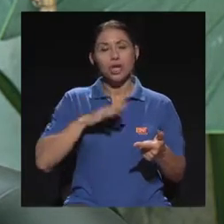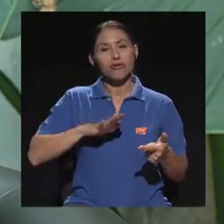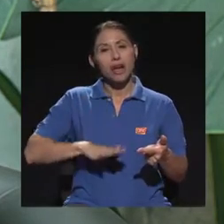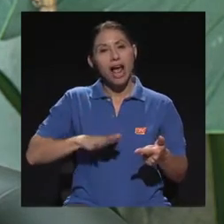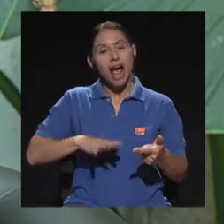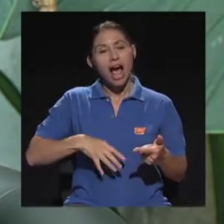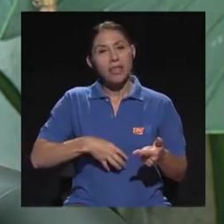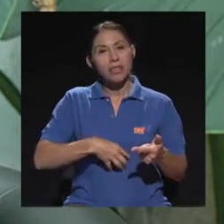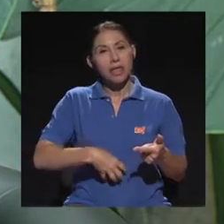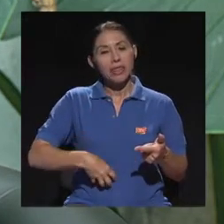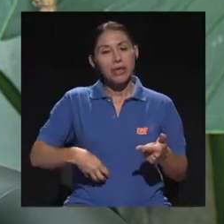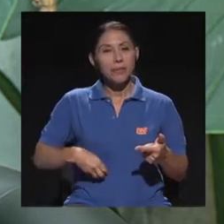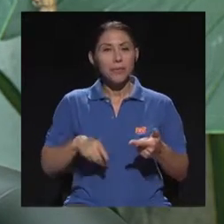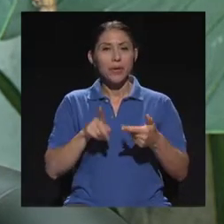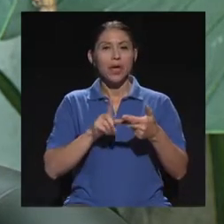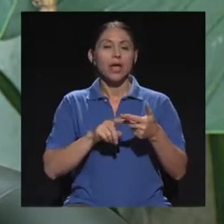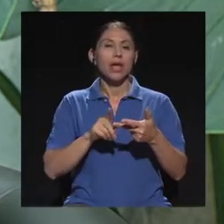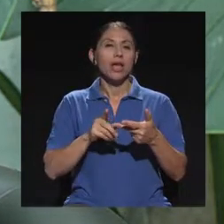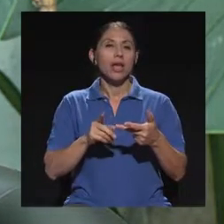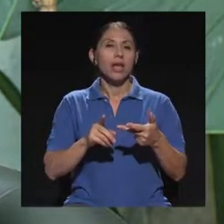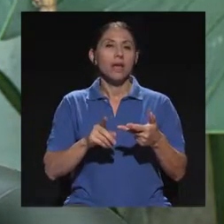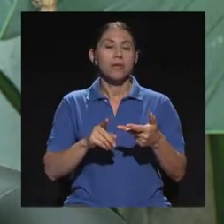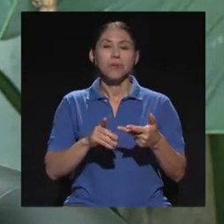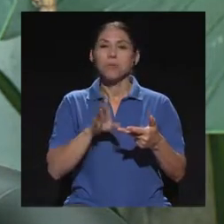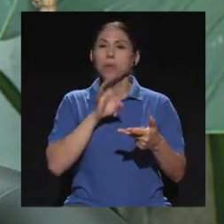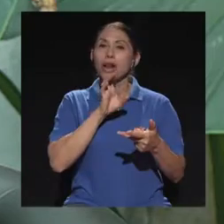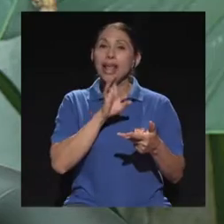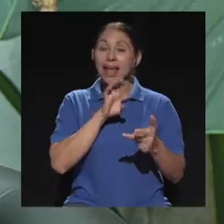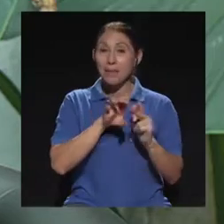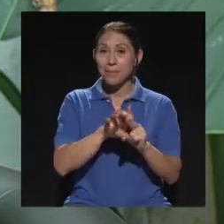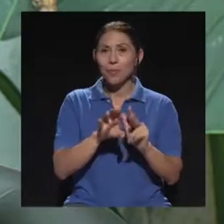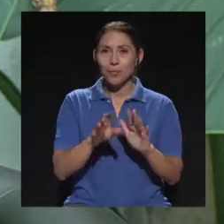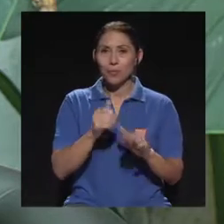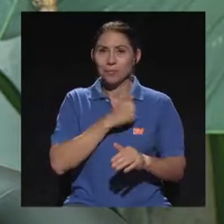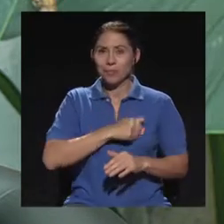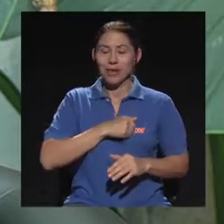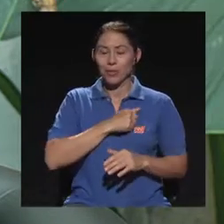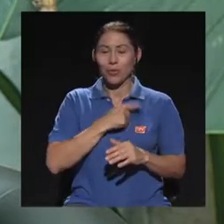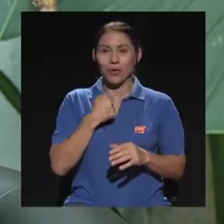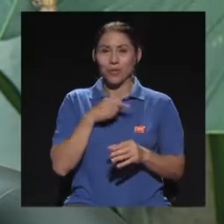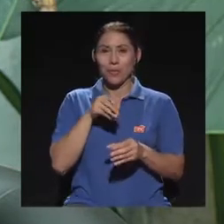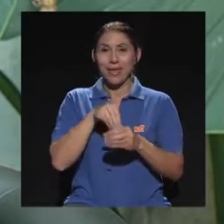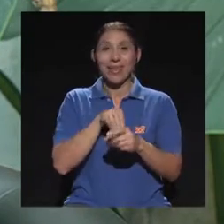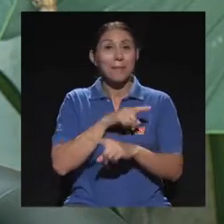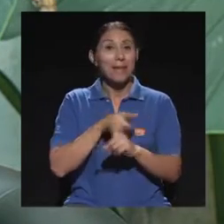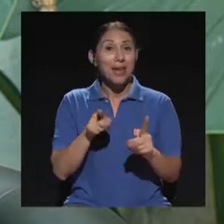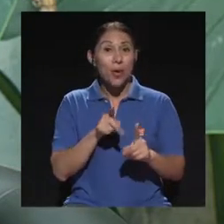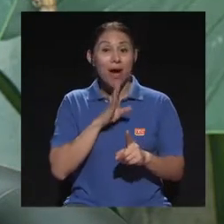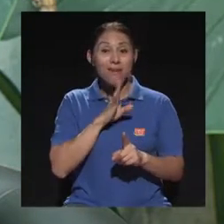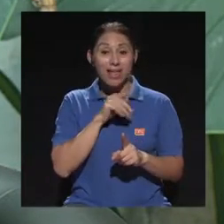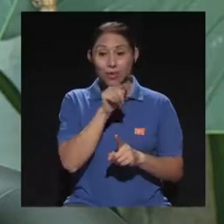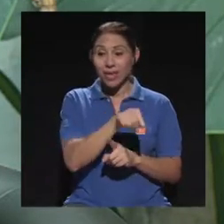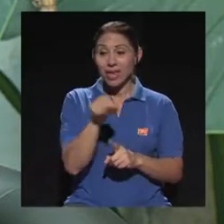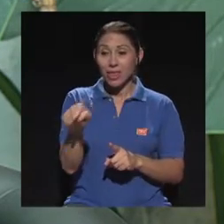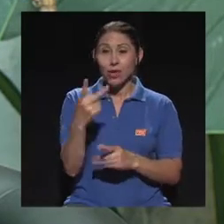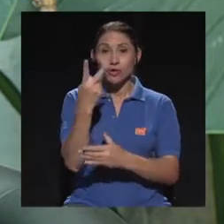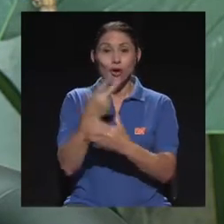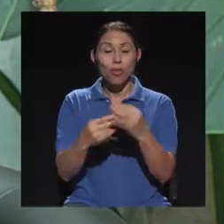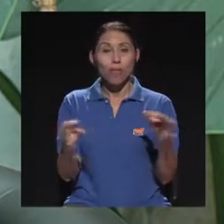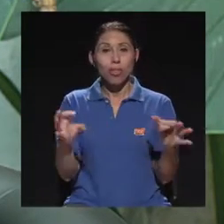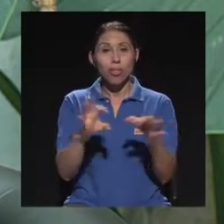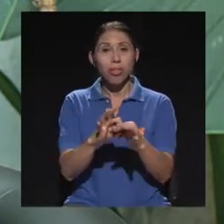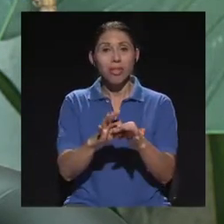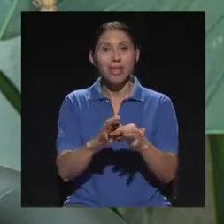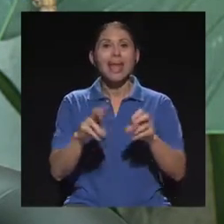relajante, la musculatura lisa. Por ejemplo, hablando de interacciones, y perdón que meta aquí, pero también es muy importante, creo yo,